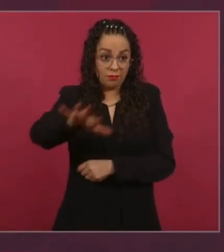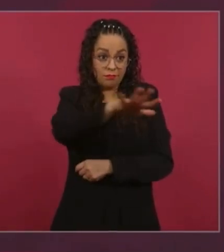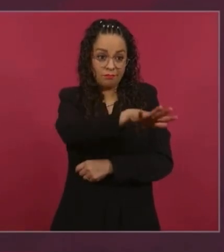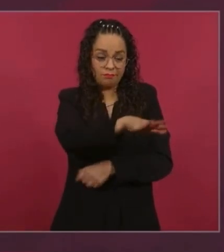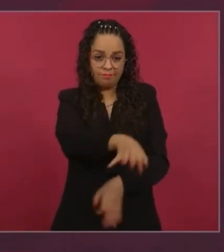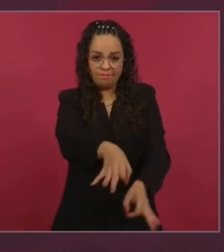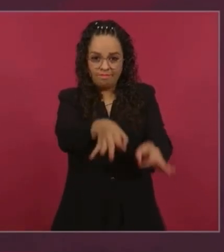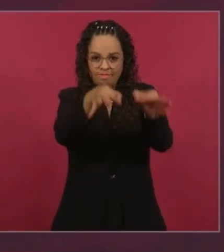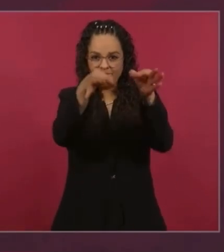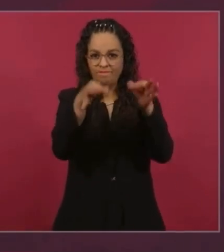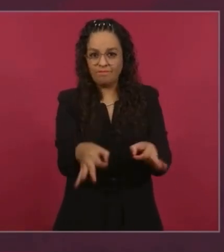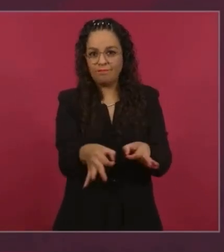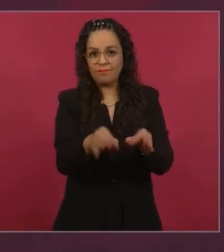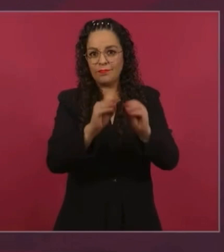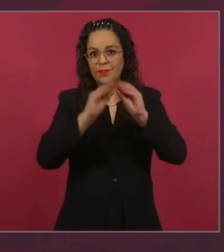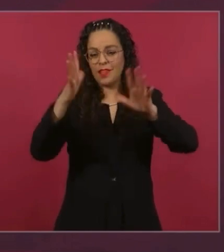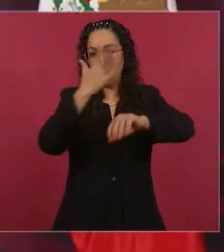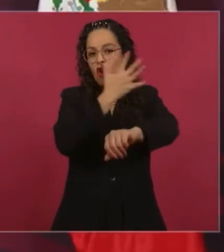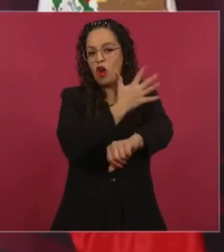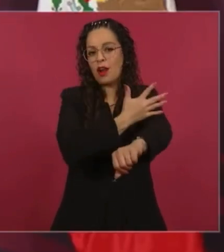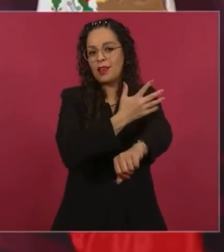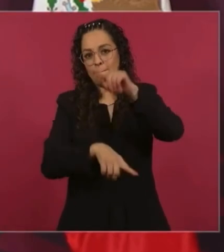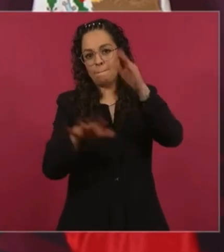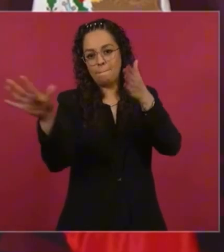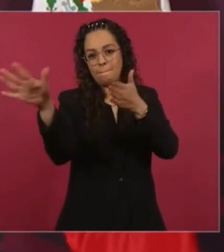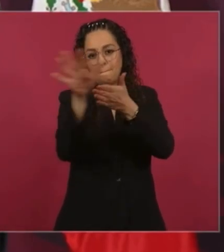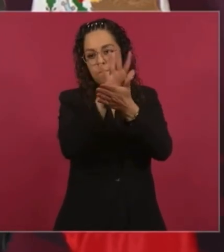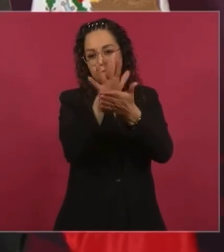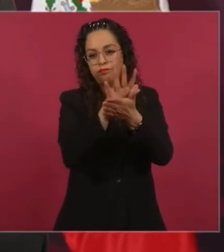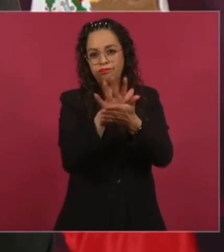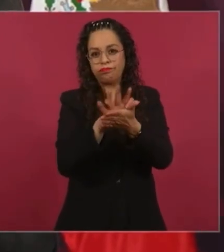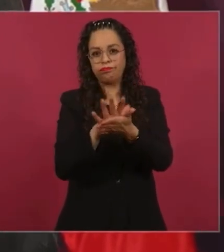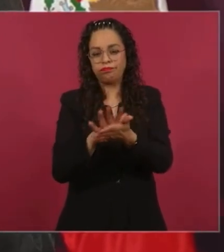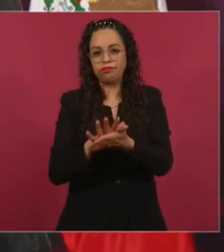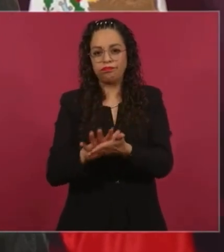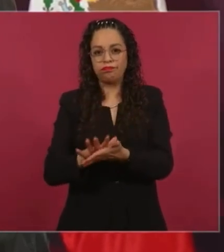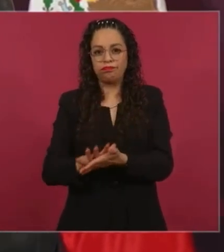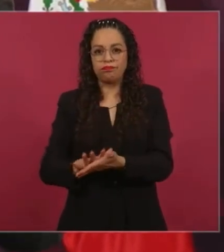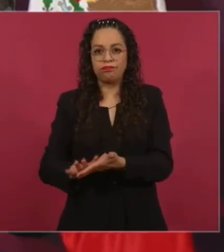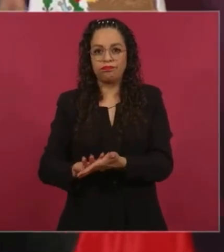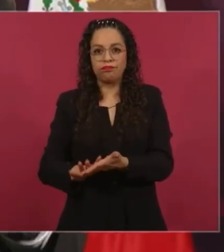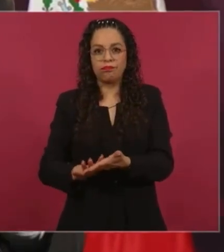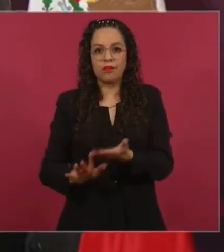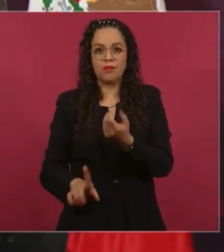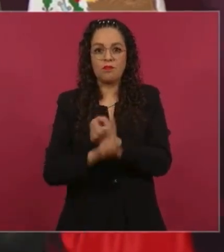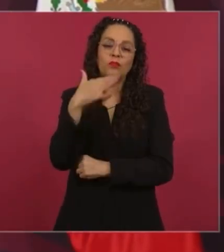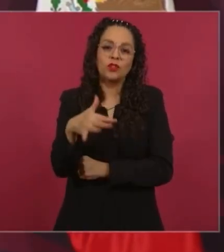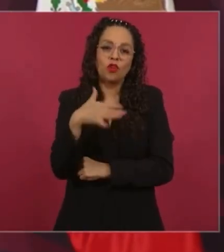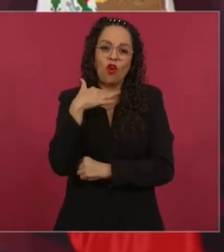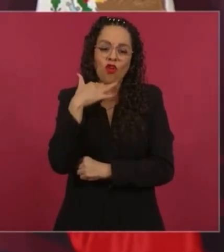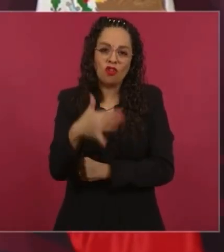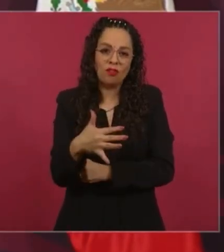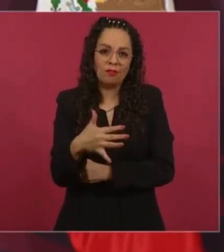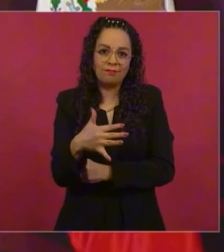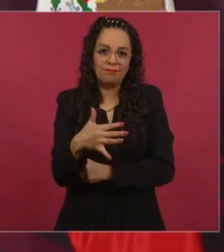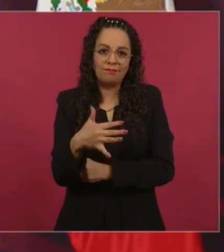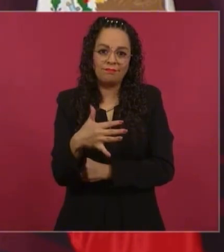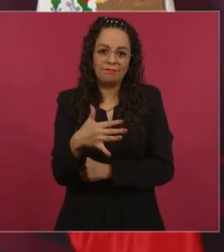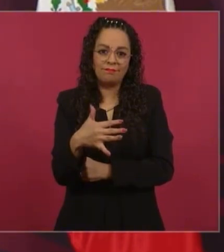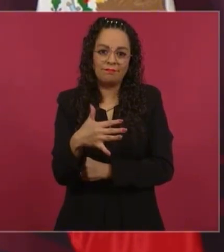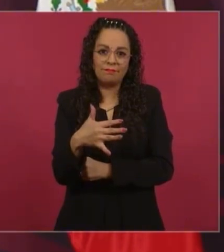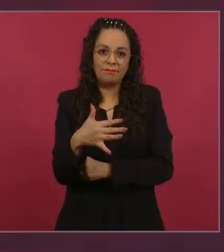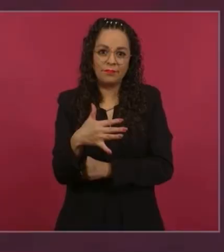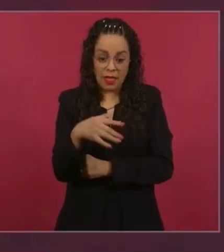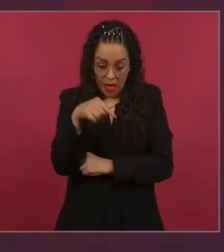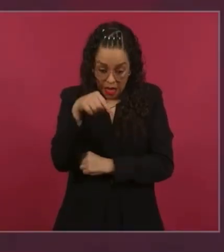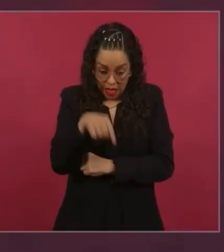paradójicamente el principal problema, que era la corrupción. Pero la corrupción que había